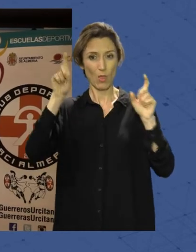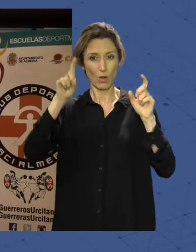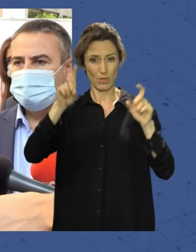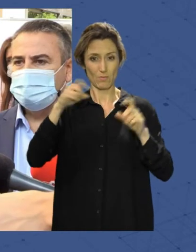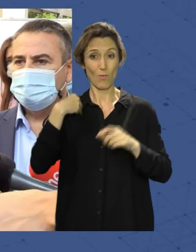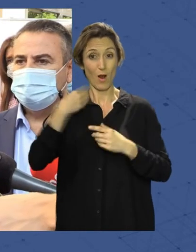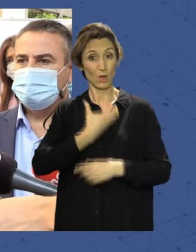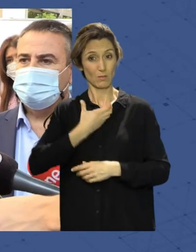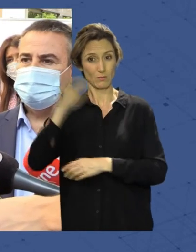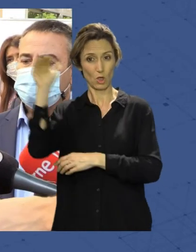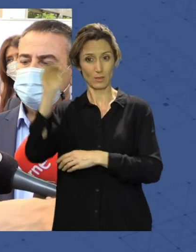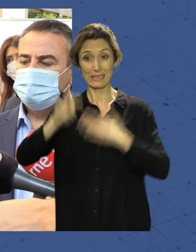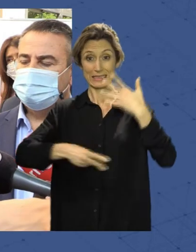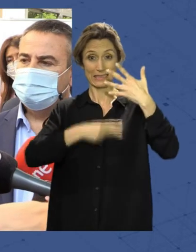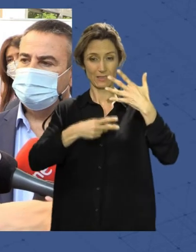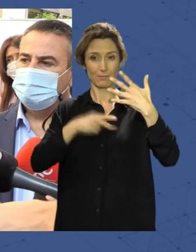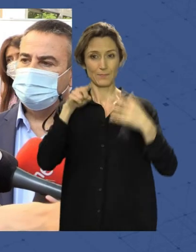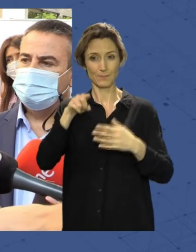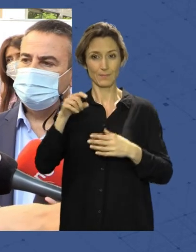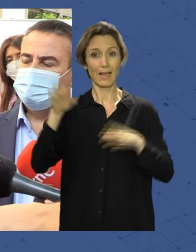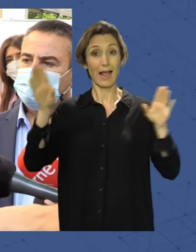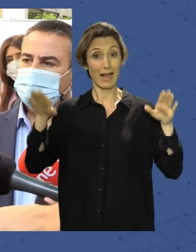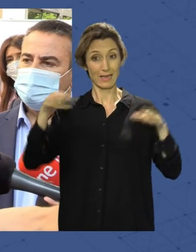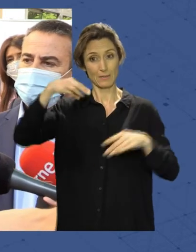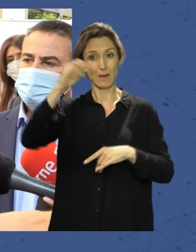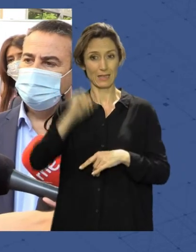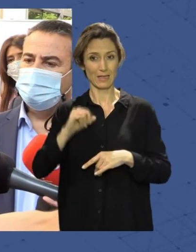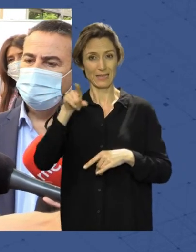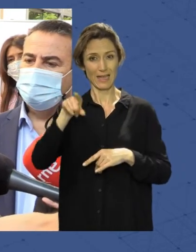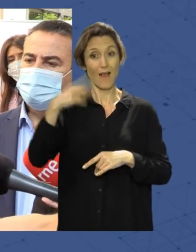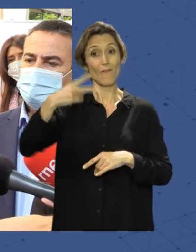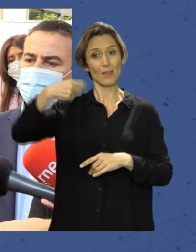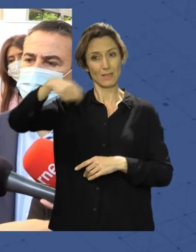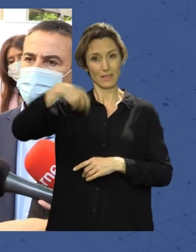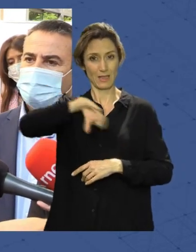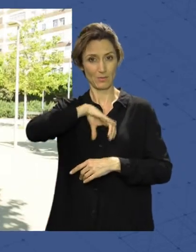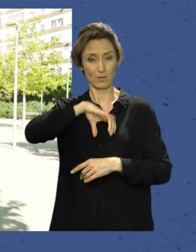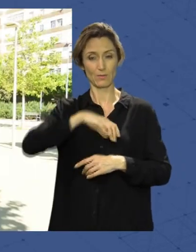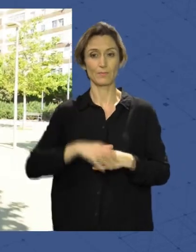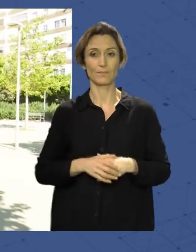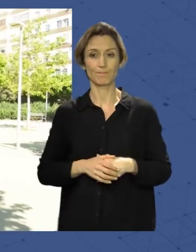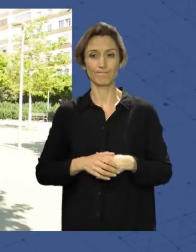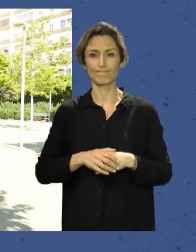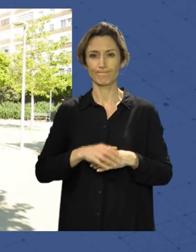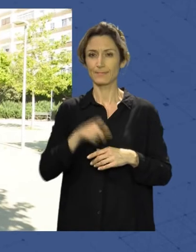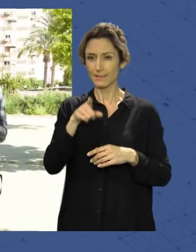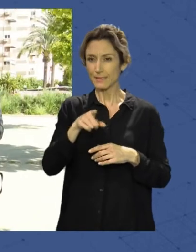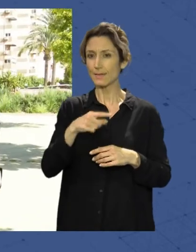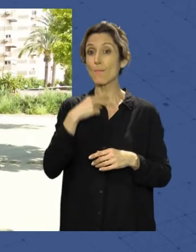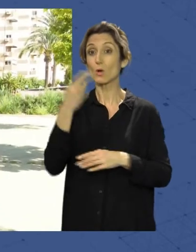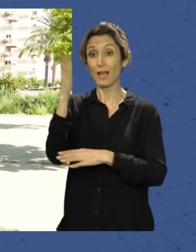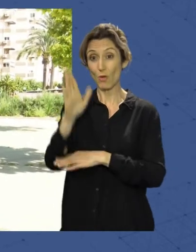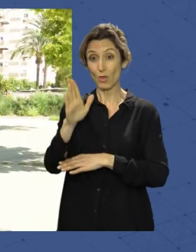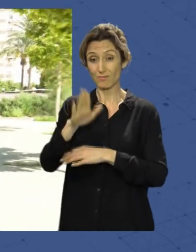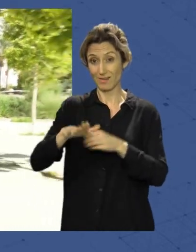Roquetas de Mar. Séptima en la lista, Ángela Martínez, vicepresidenta de Diputación. Así valoraba el portavoz regional